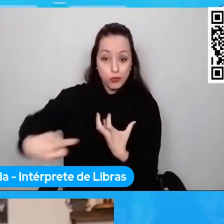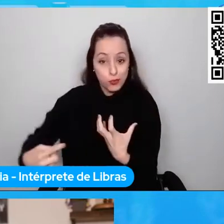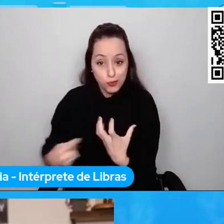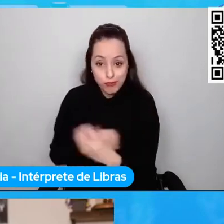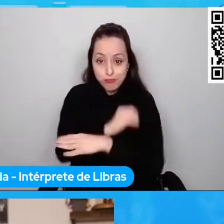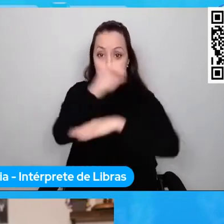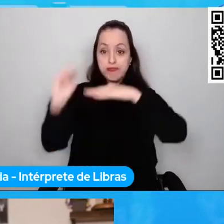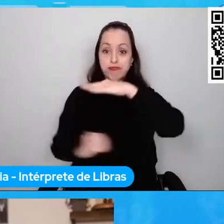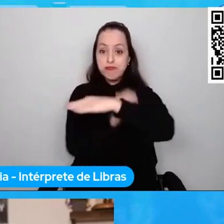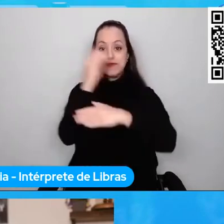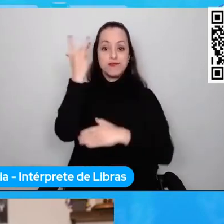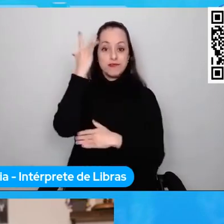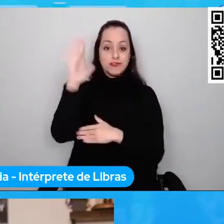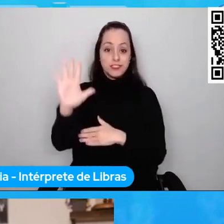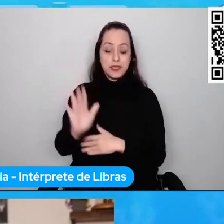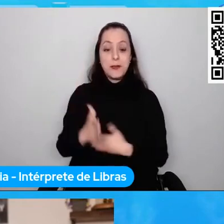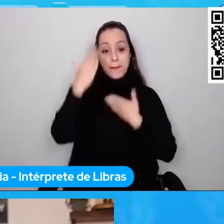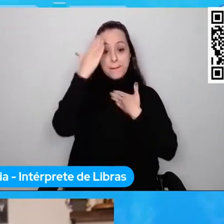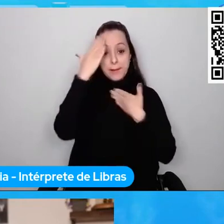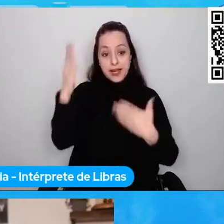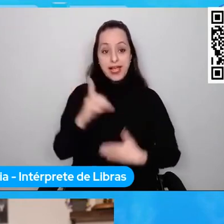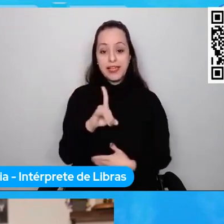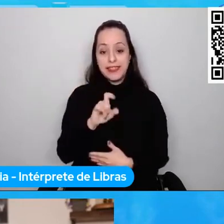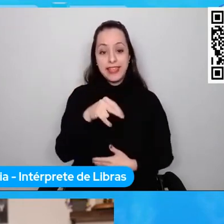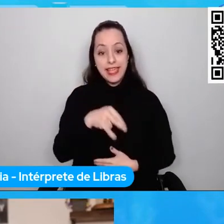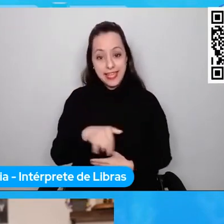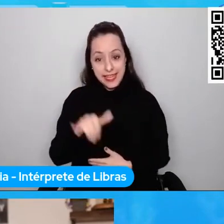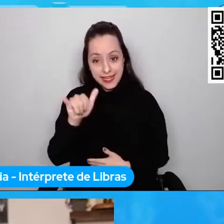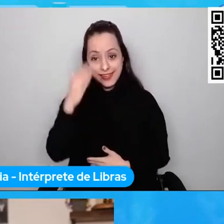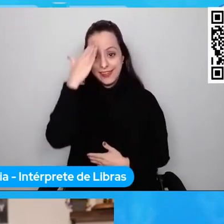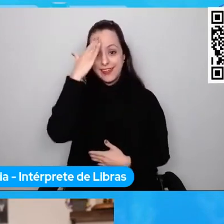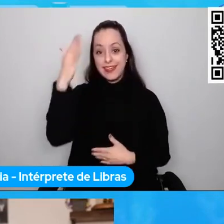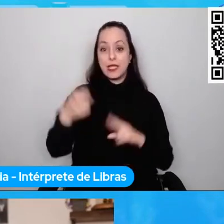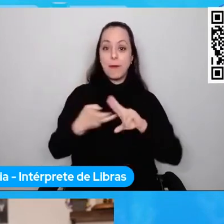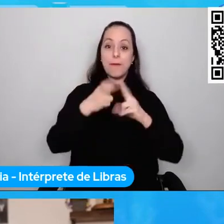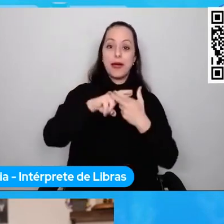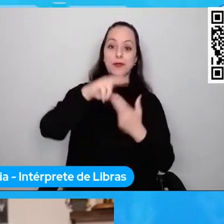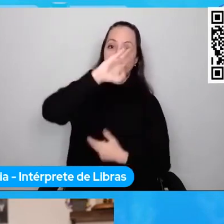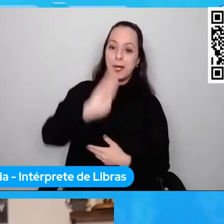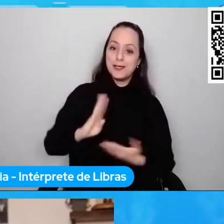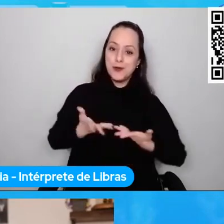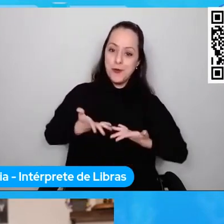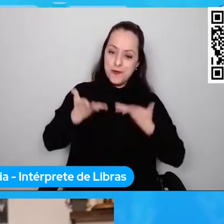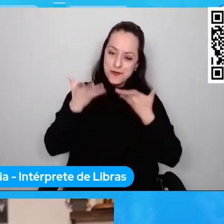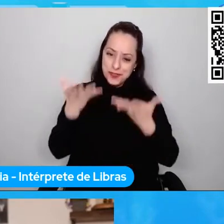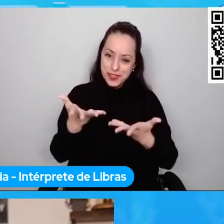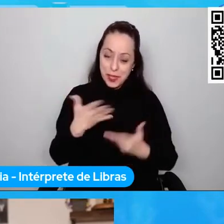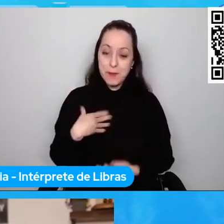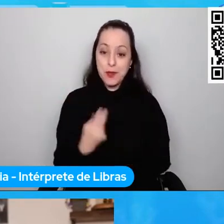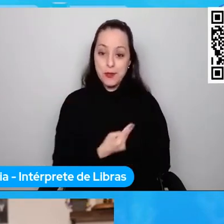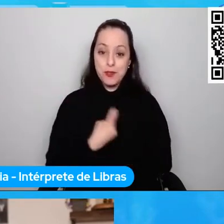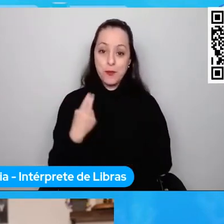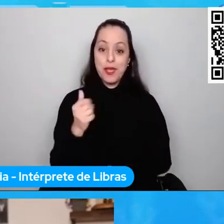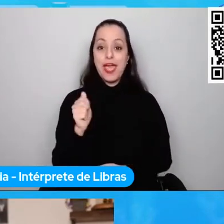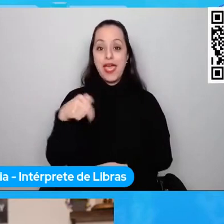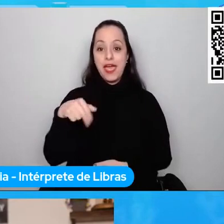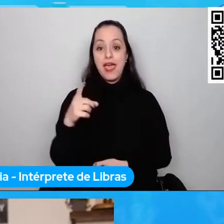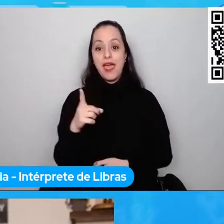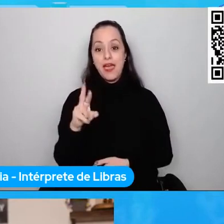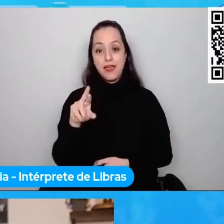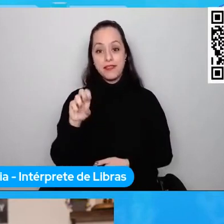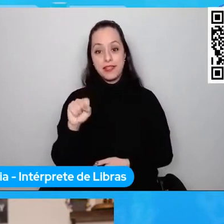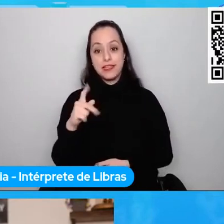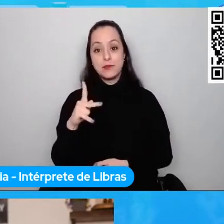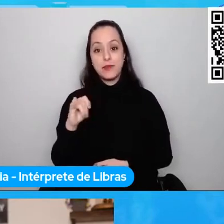Dani Pérez. Muchas gracias Python Brasil por la invitación. Mi nombre es Andrés Pineda, tal como tenía